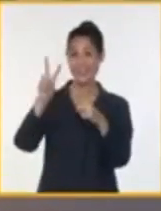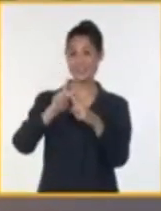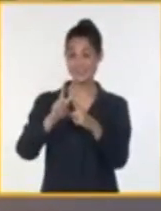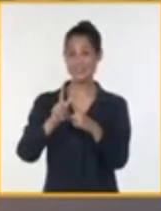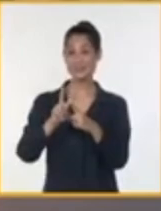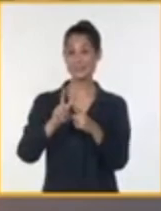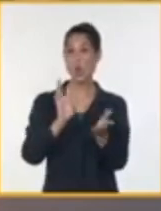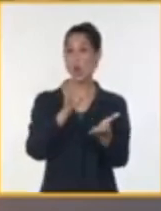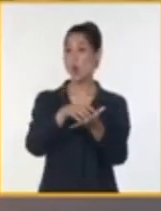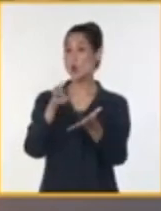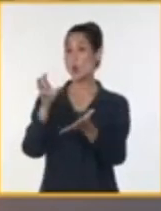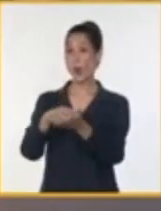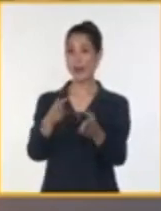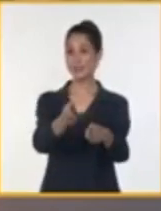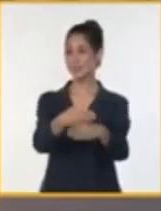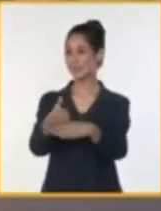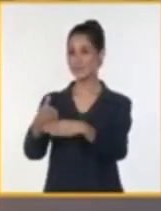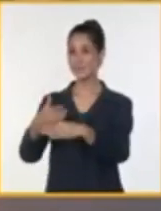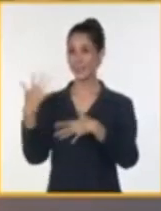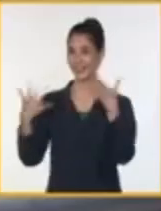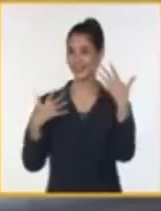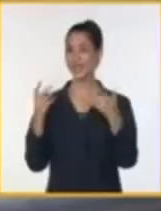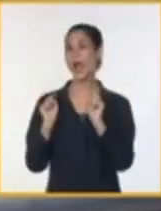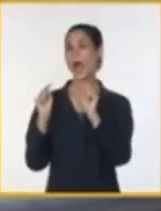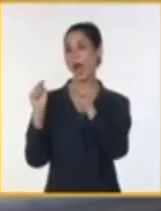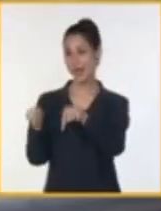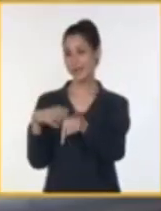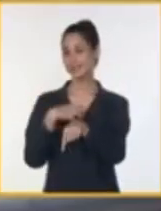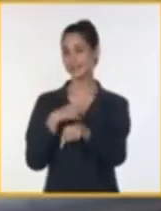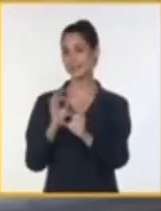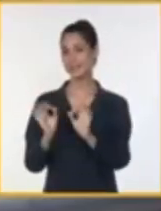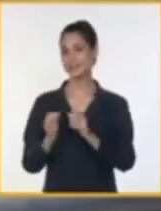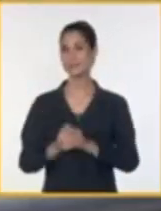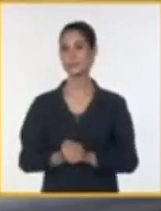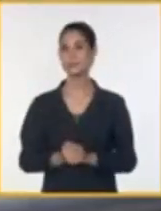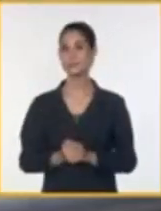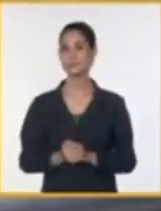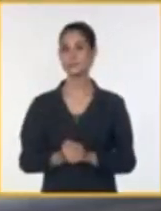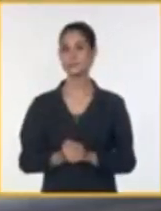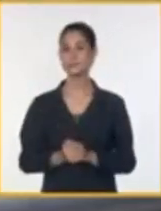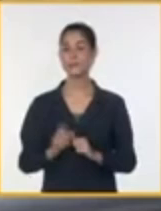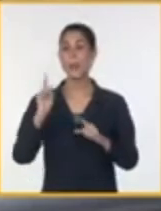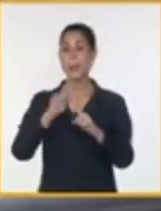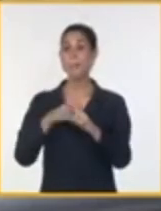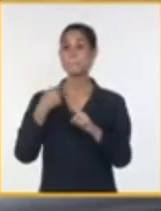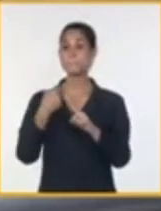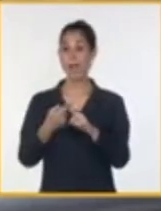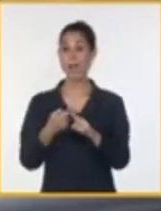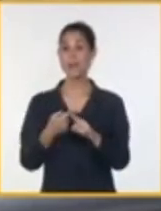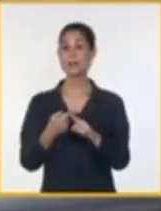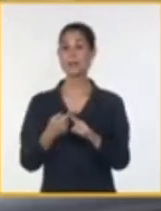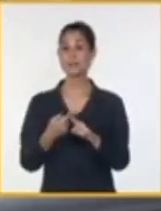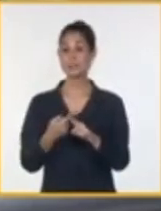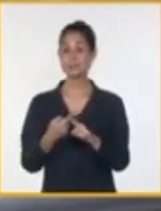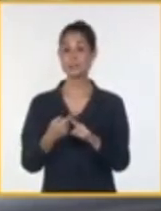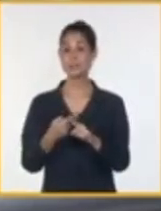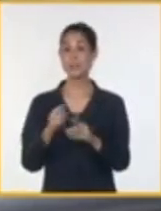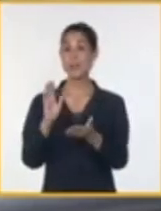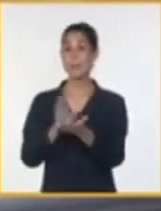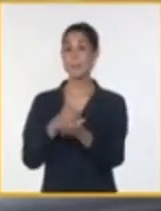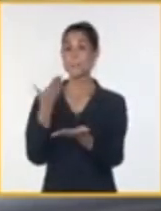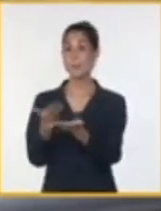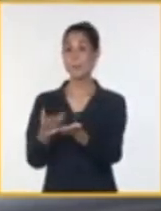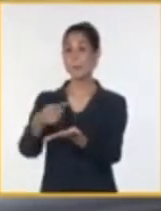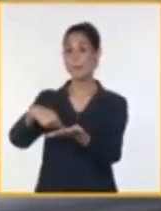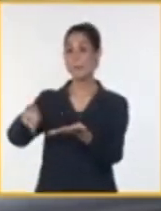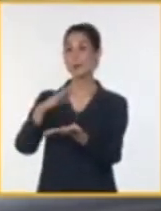nuestras instalaciones. Y promocionar ofertas de pasadillas y alojamiento en los centros estudiantiles